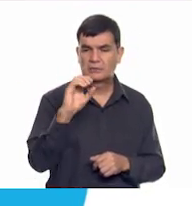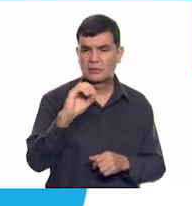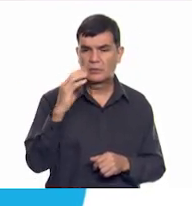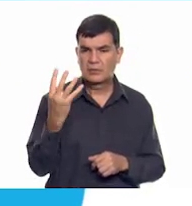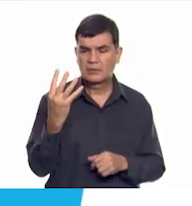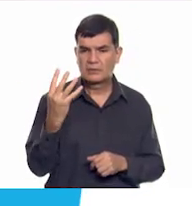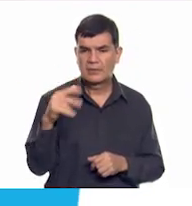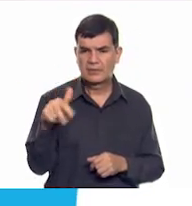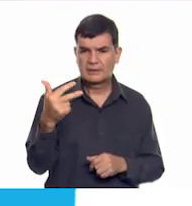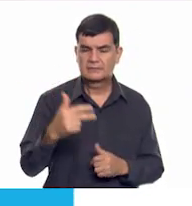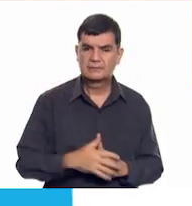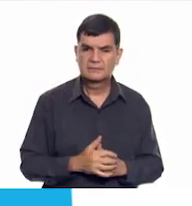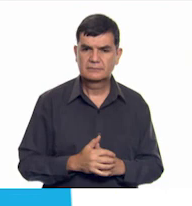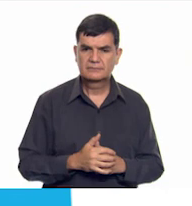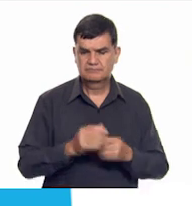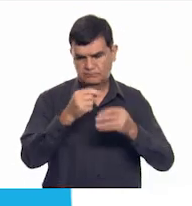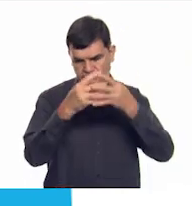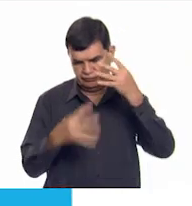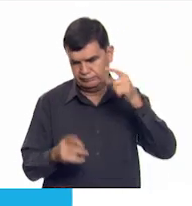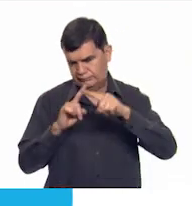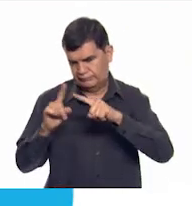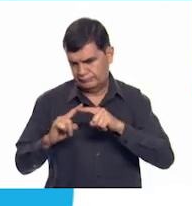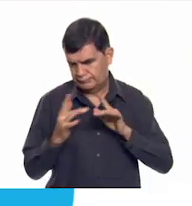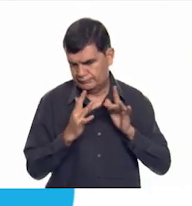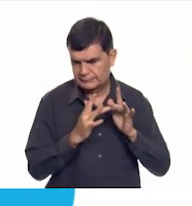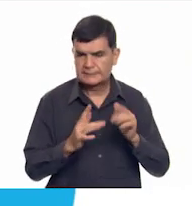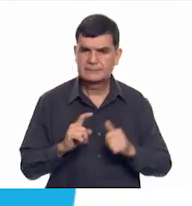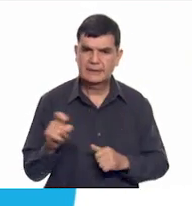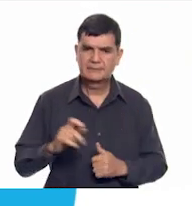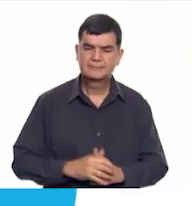5541-720413. 100 líneas.